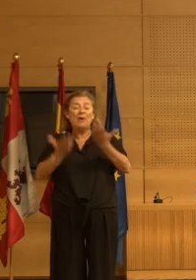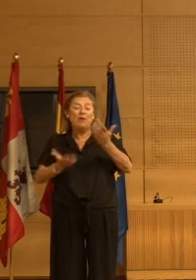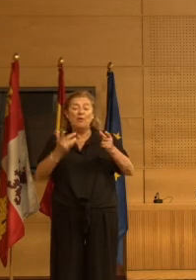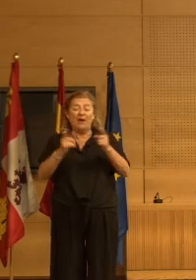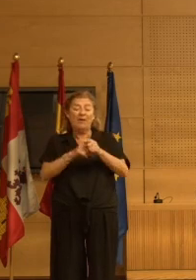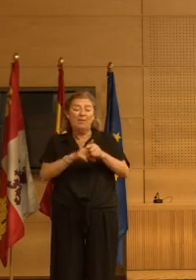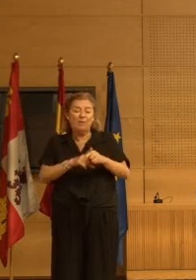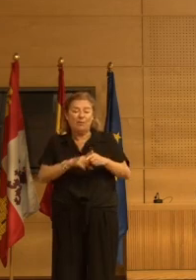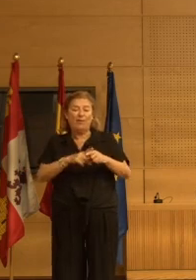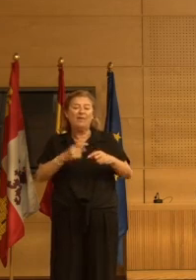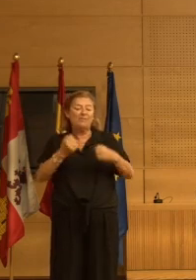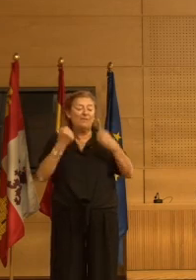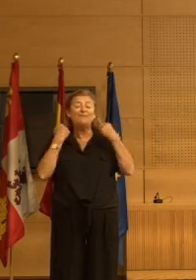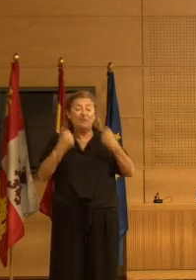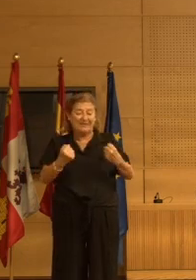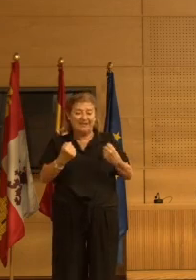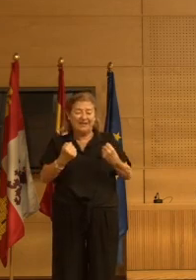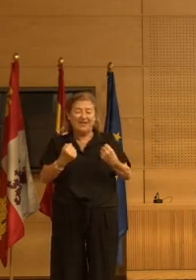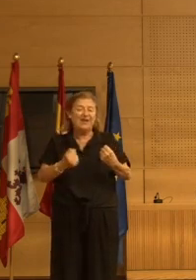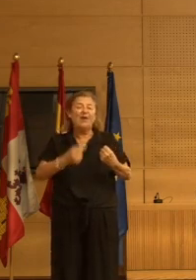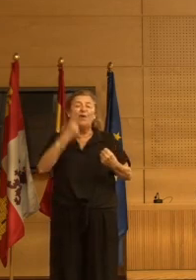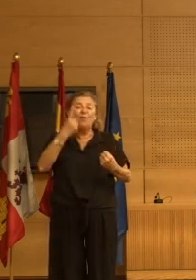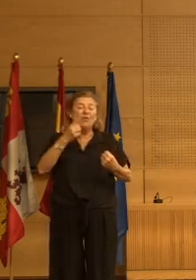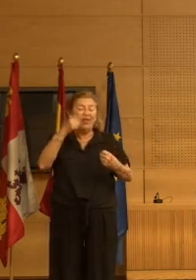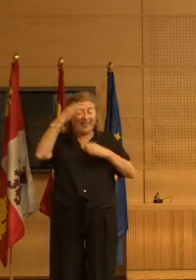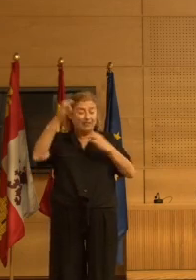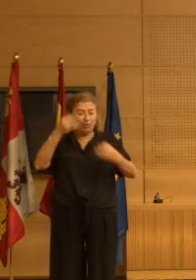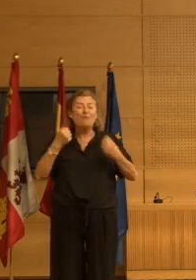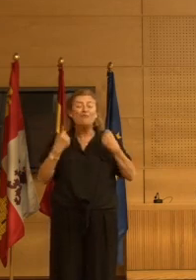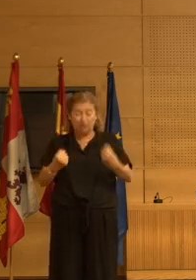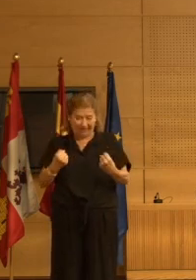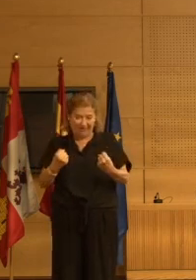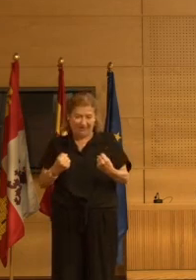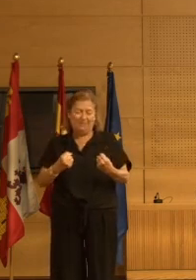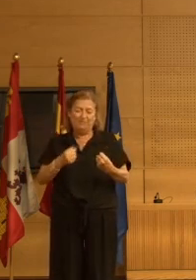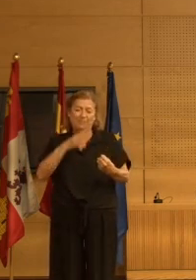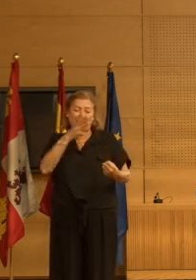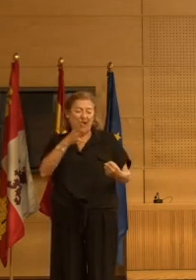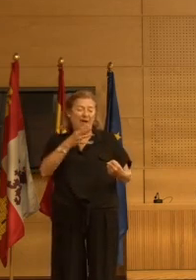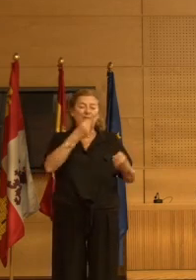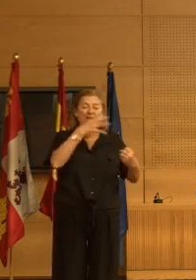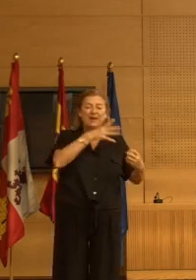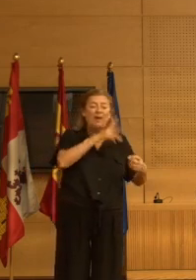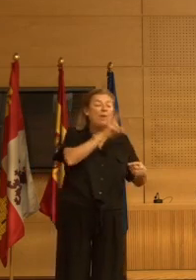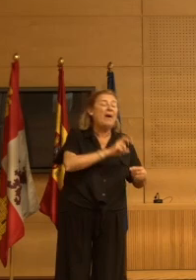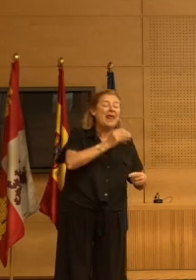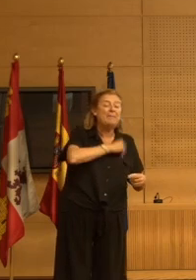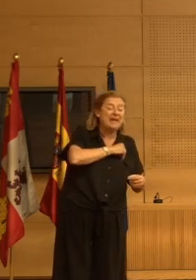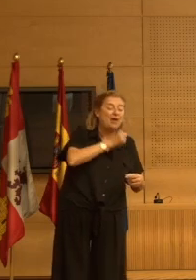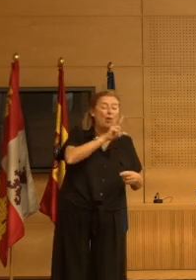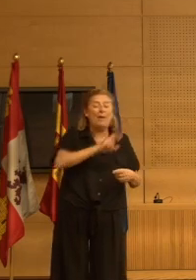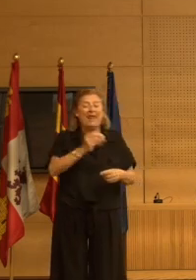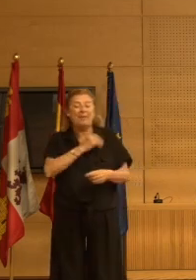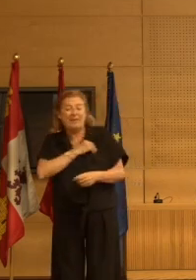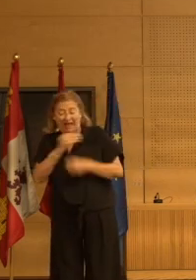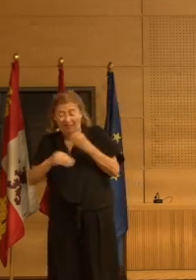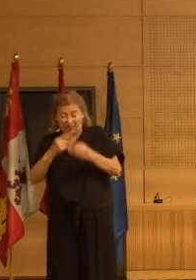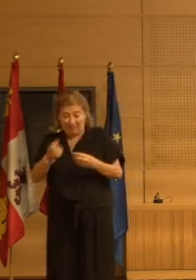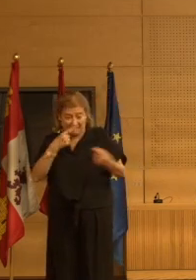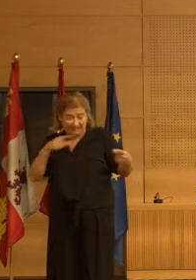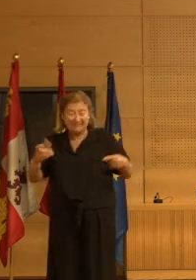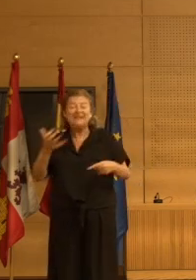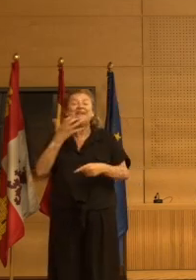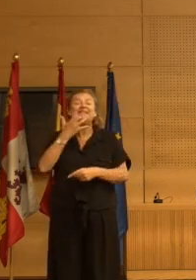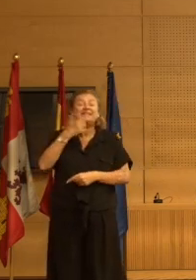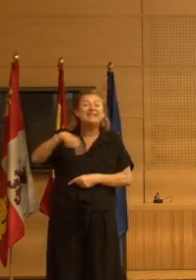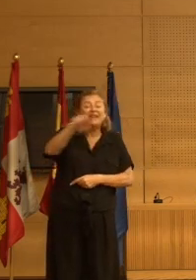un medidor fuerte, un dato muy fuerte de eficacia o de que valga la pena o no, aceptabilidad, dar un fármaco, es